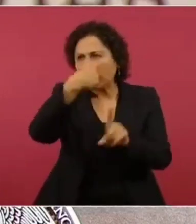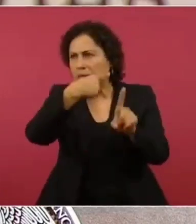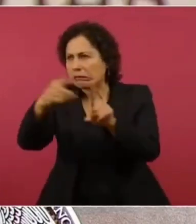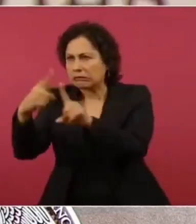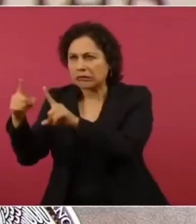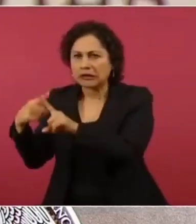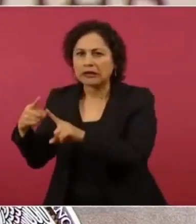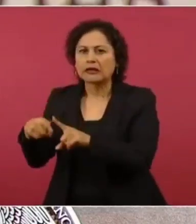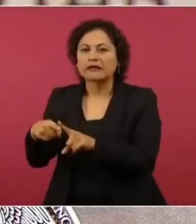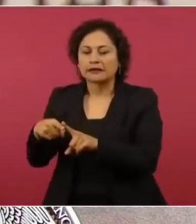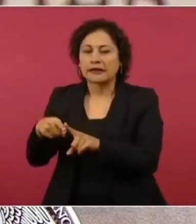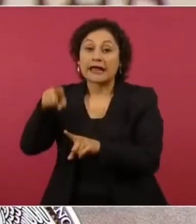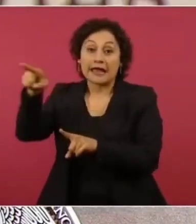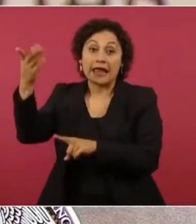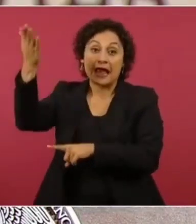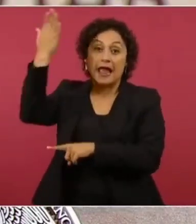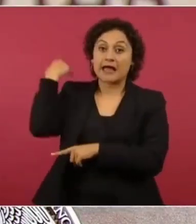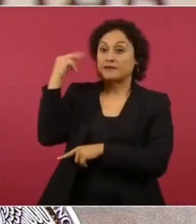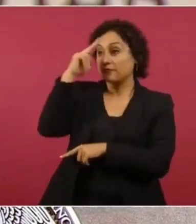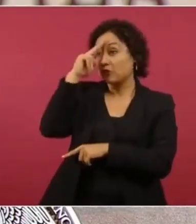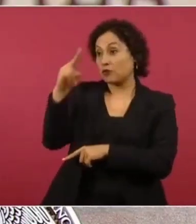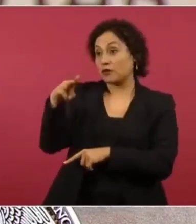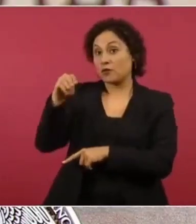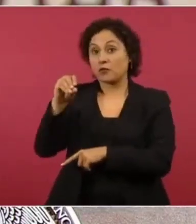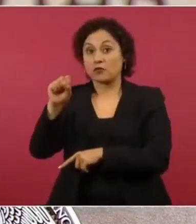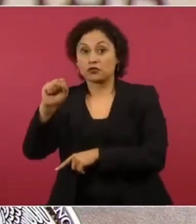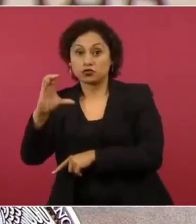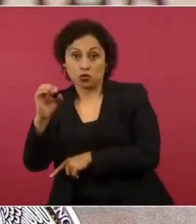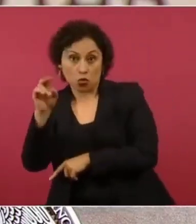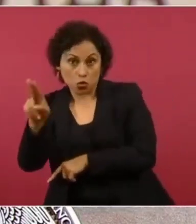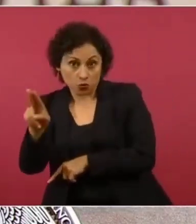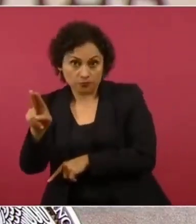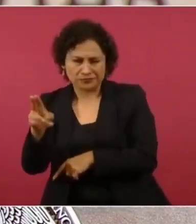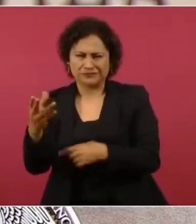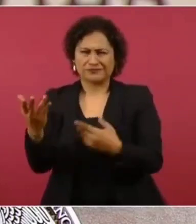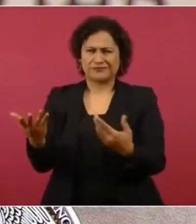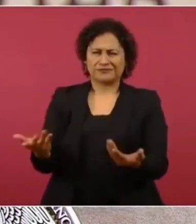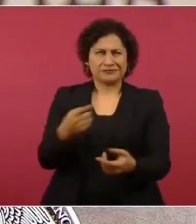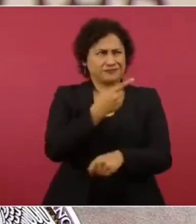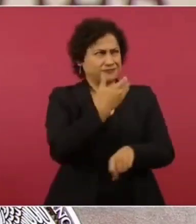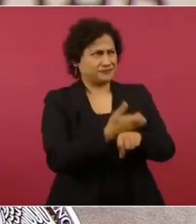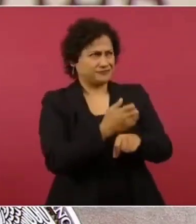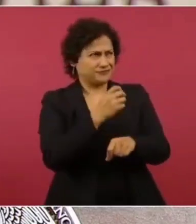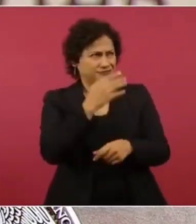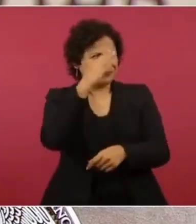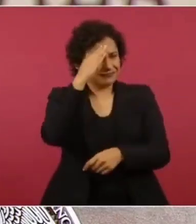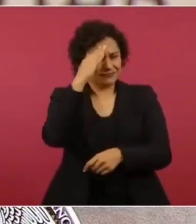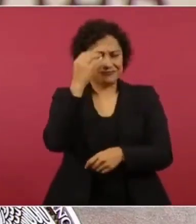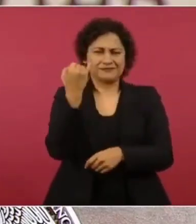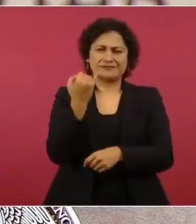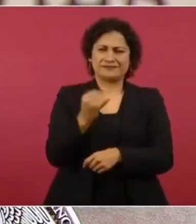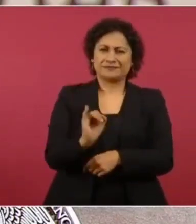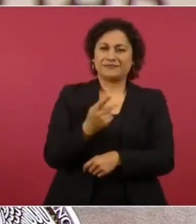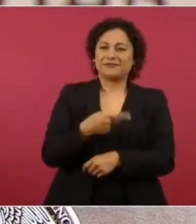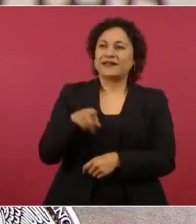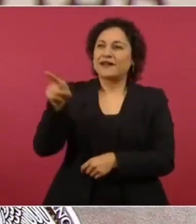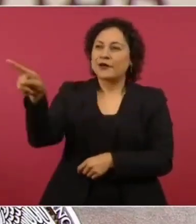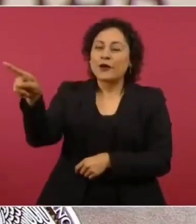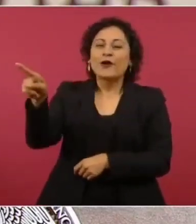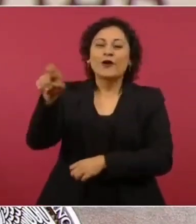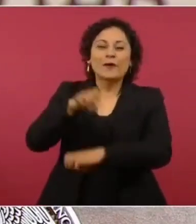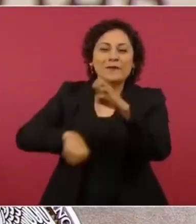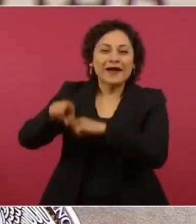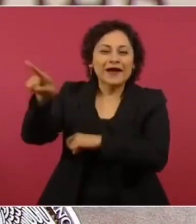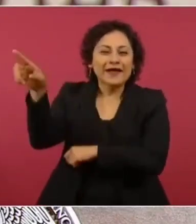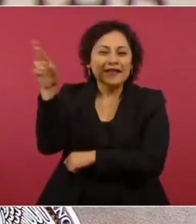prohibidos en Moscú. Sin embargo, la embajada rusa en México lo tomó con humor. Y bueno, es que